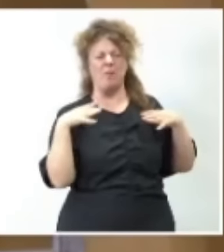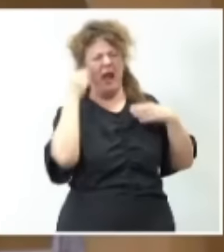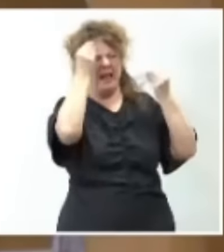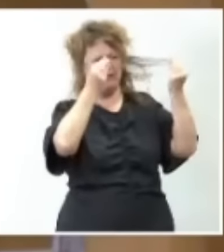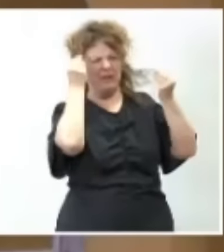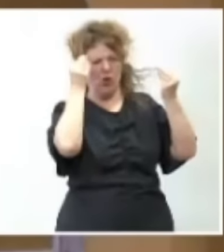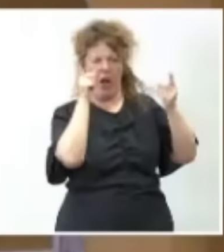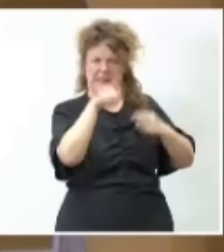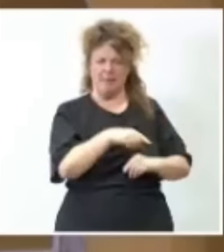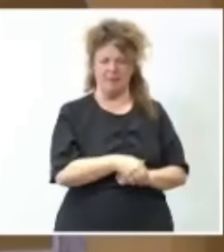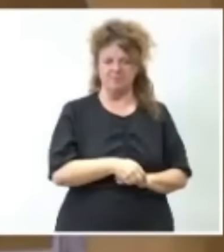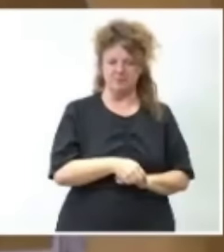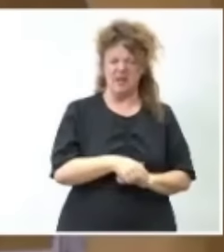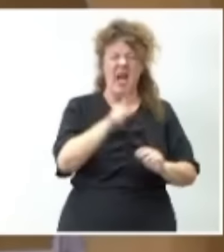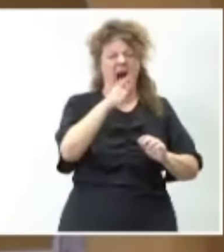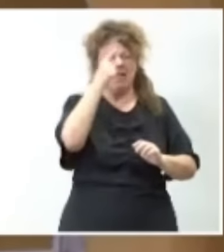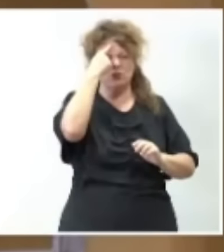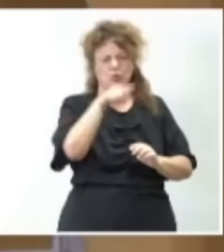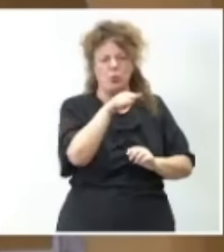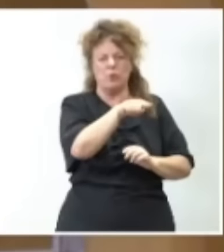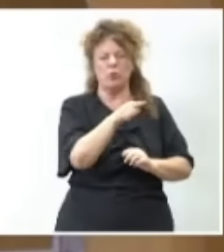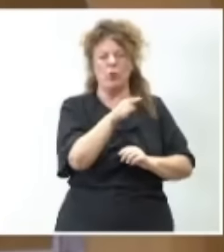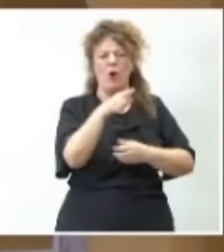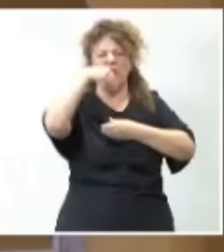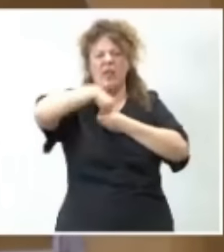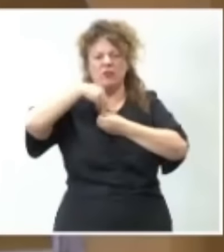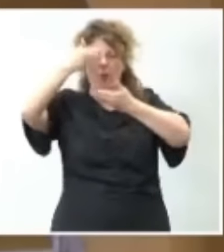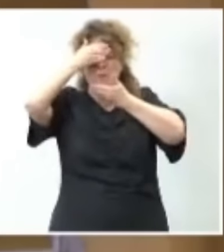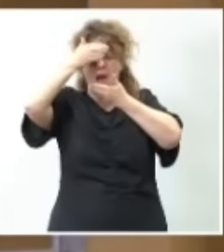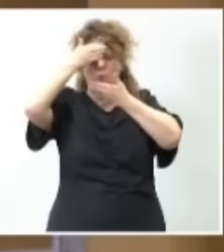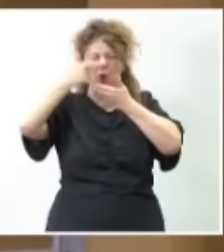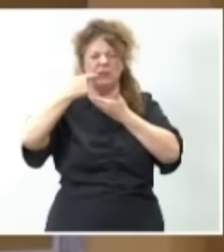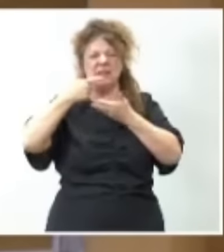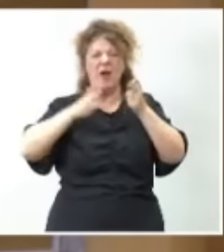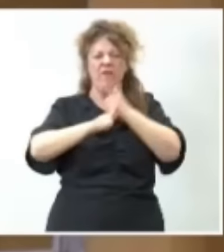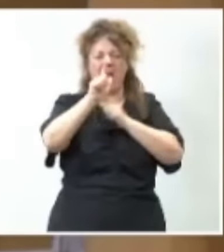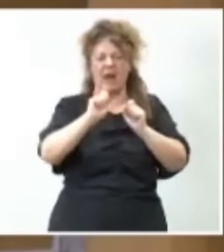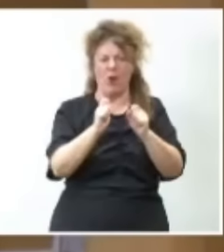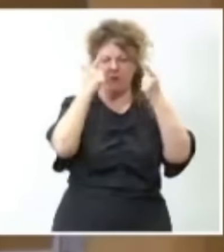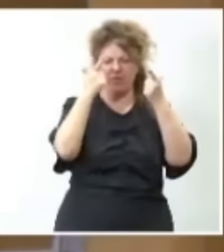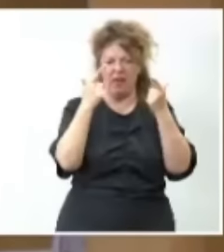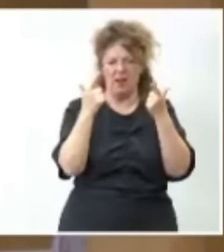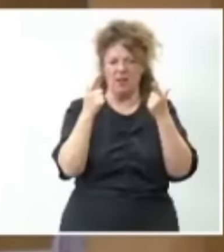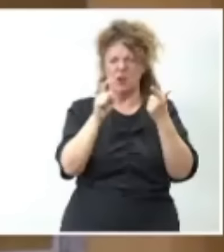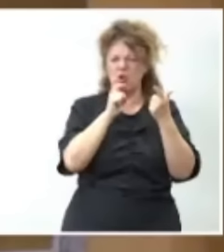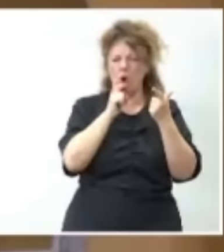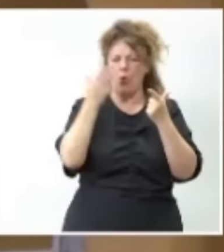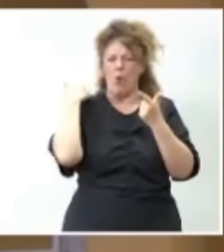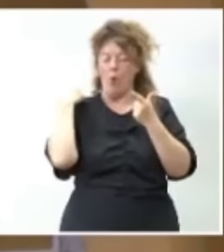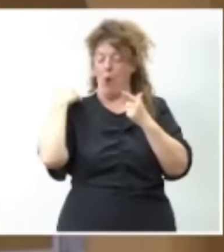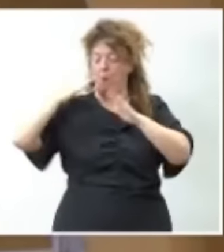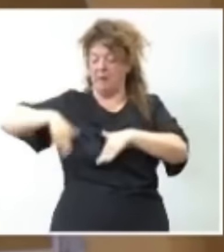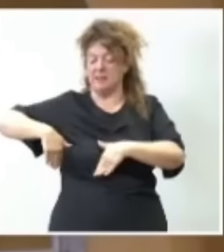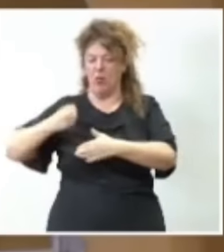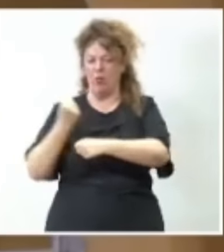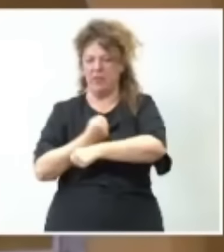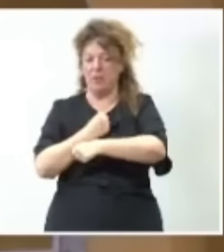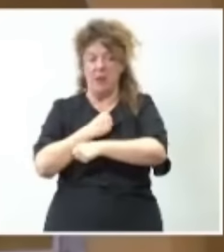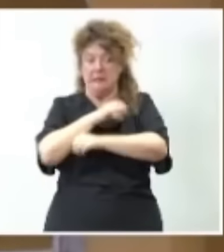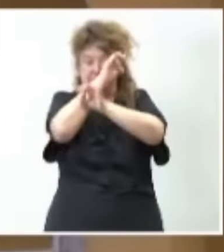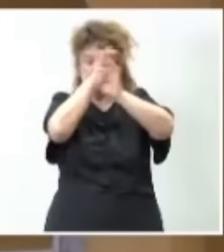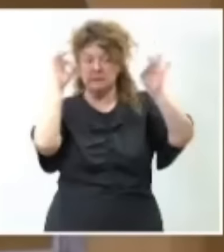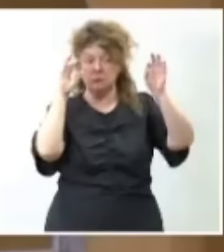reflexionar. Luego ya supe que estaba usted en Marruecos, esta vez sí, en viaje oficial, no como el del pasado diciembre, del que nada